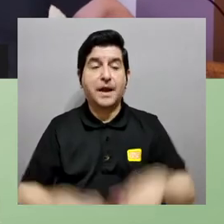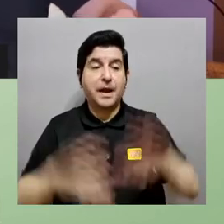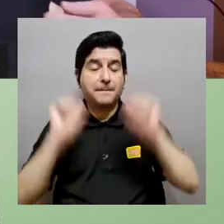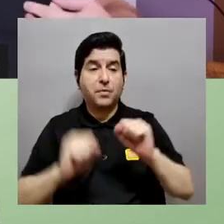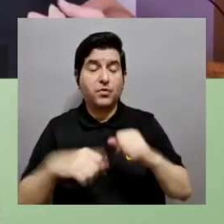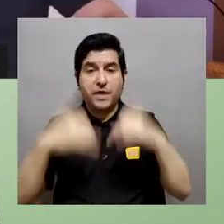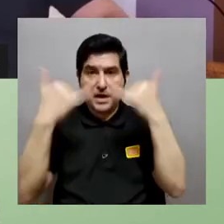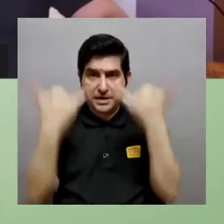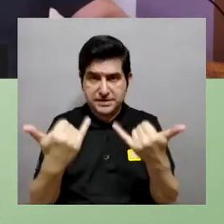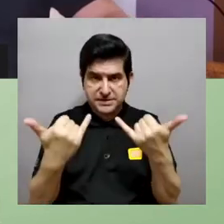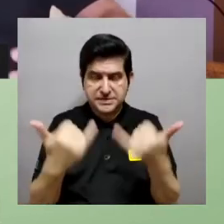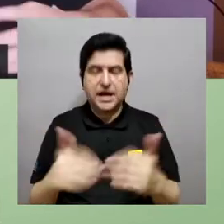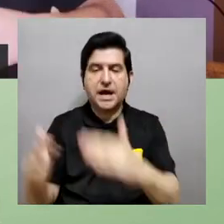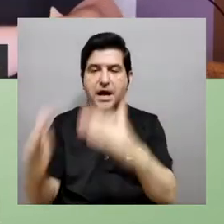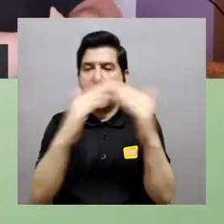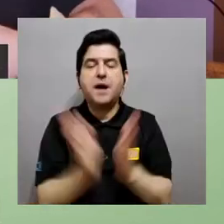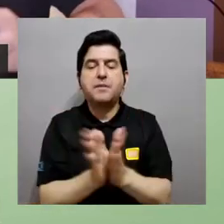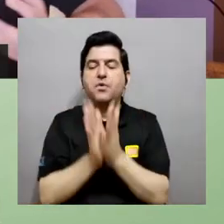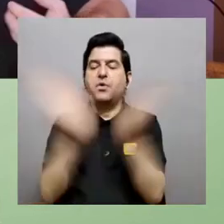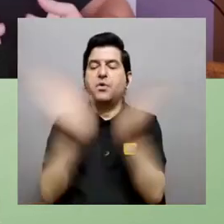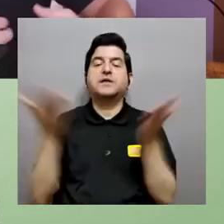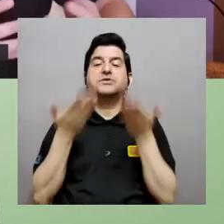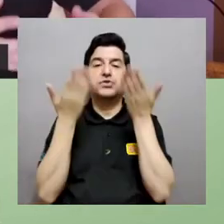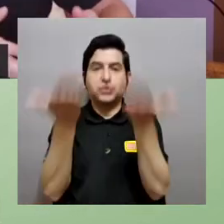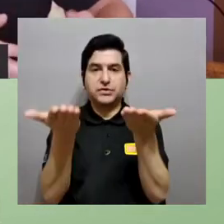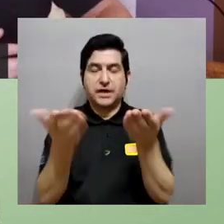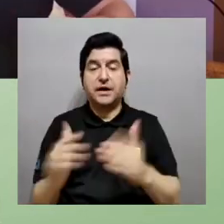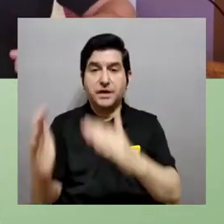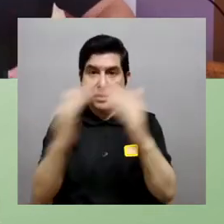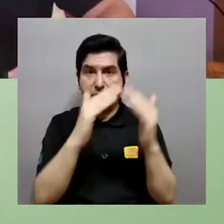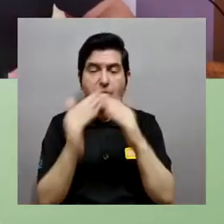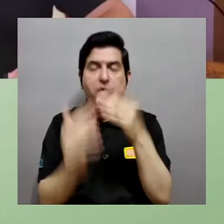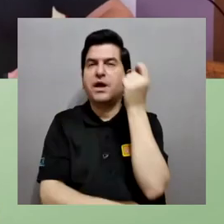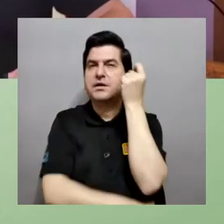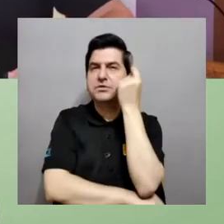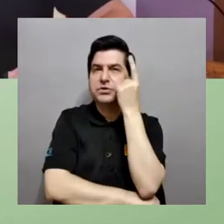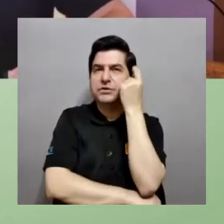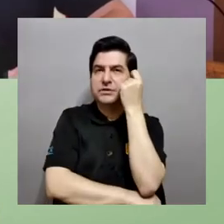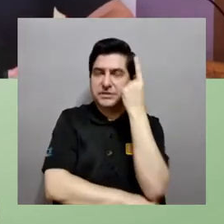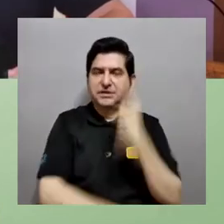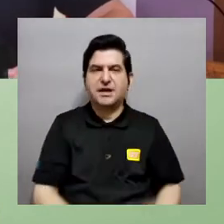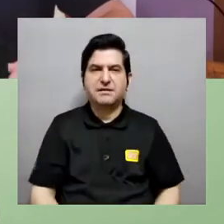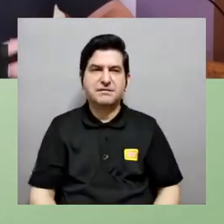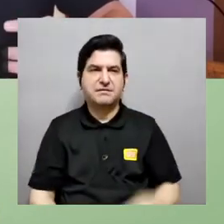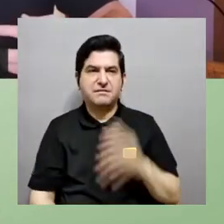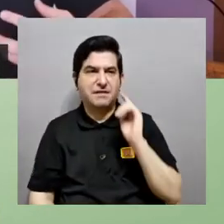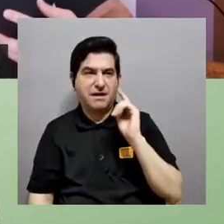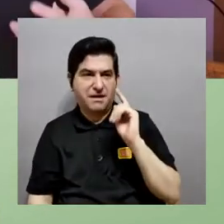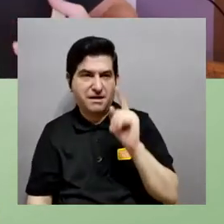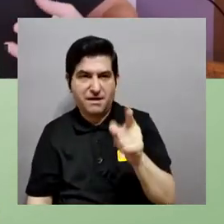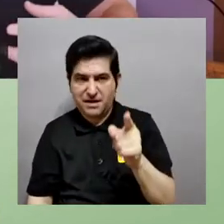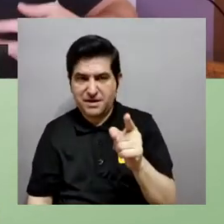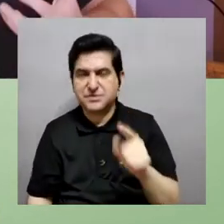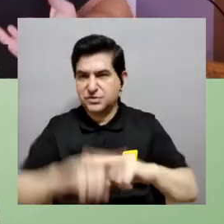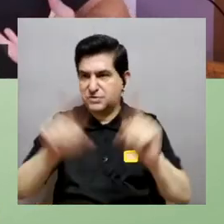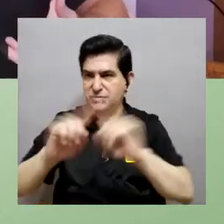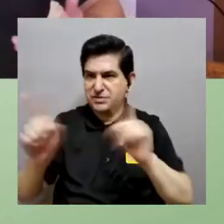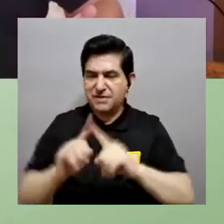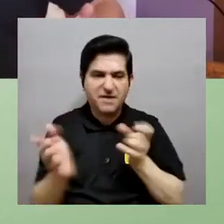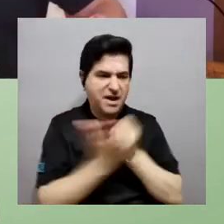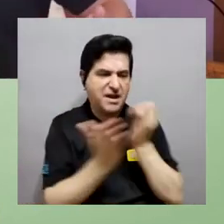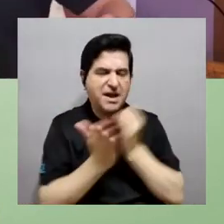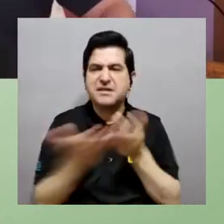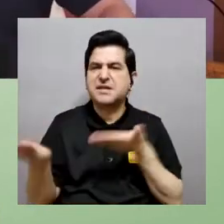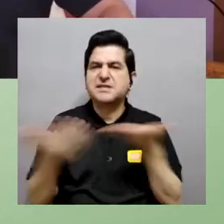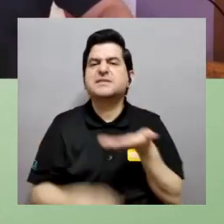este y sacarlo y llevarlo a la población en general para que la población entienda